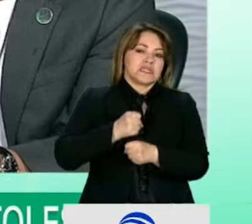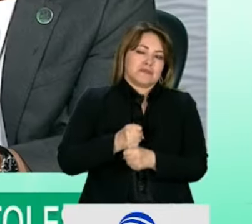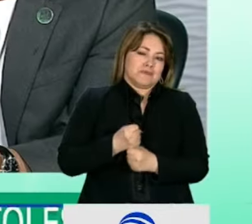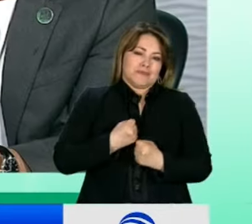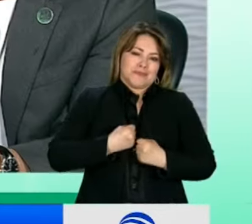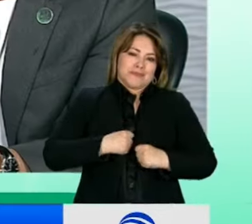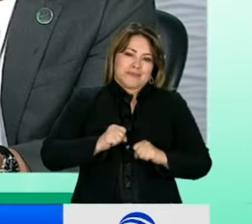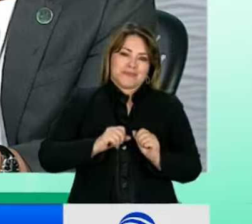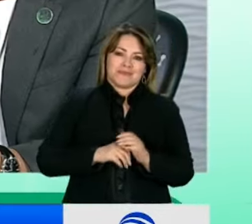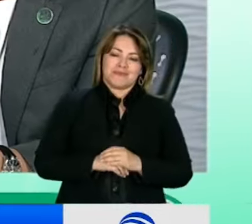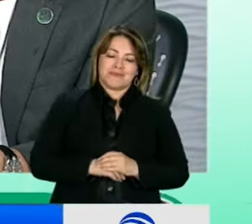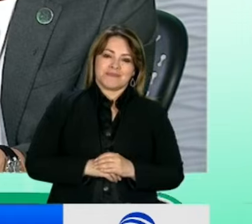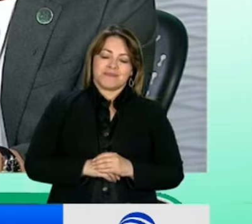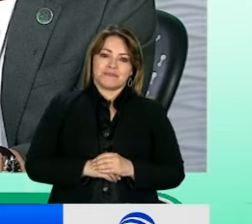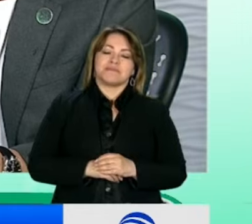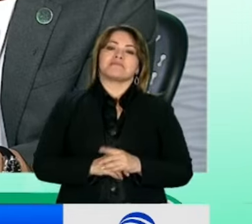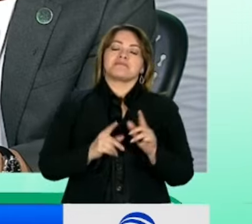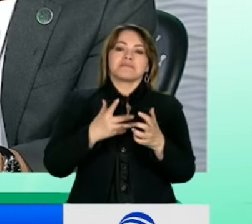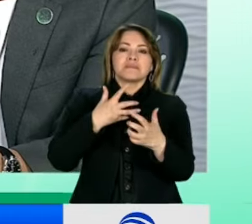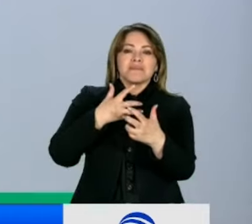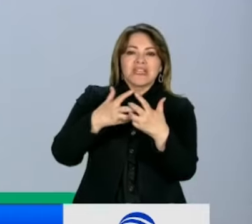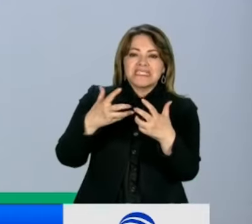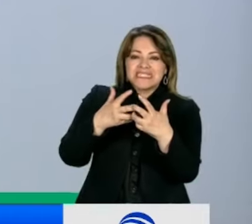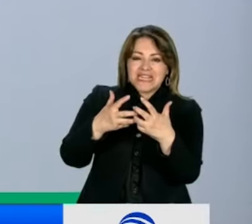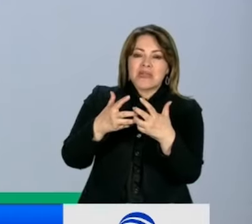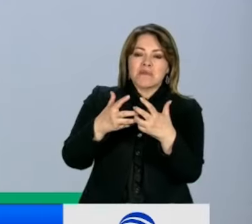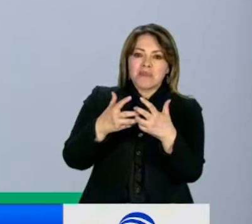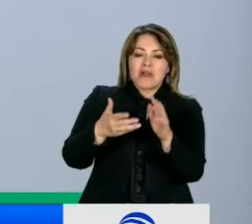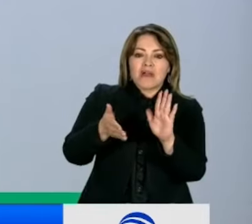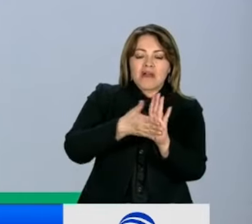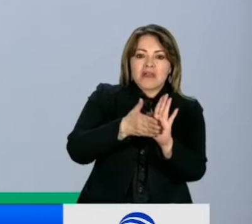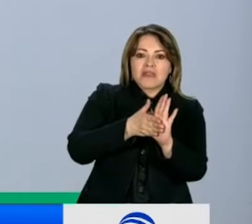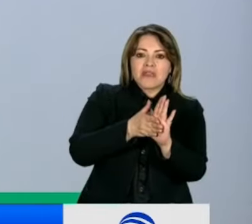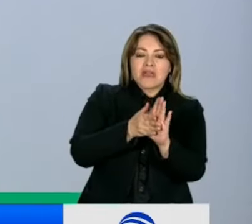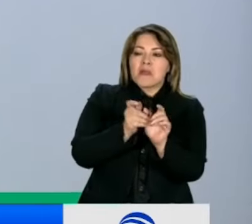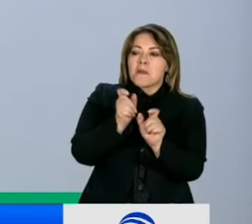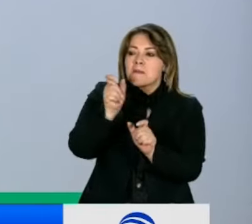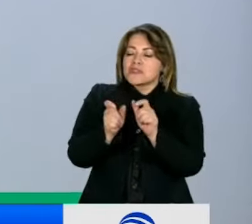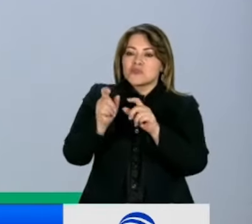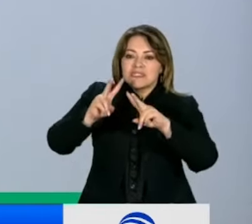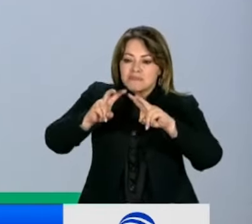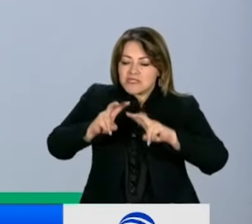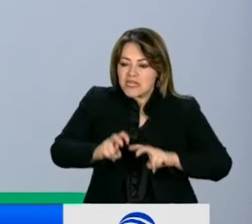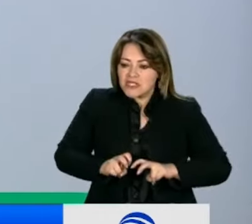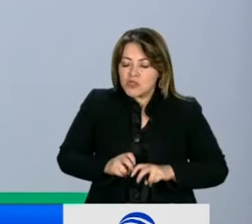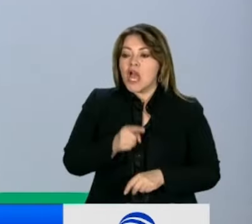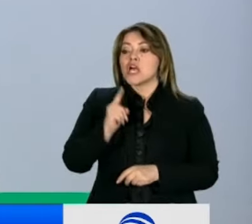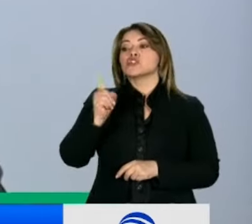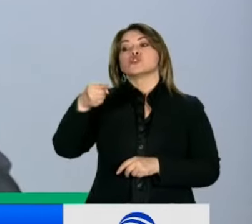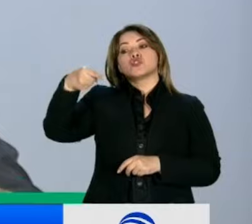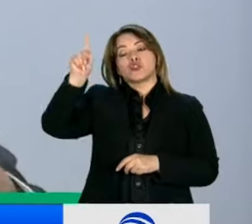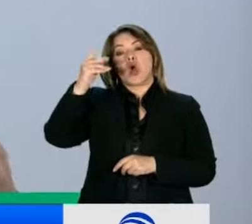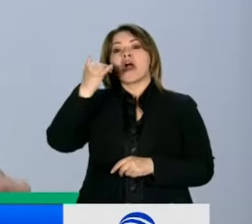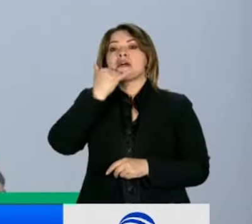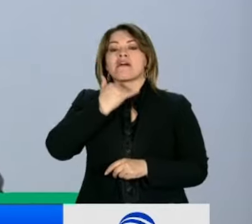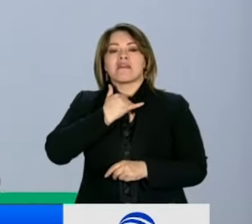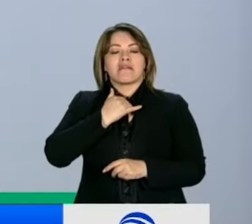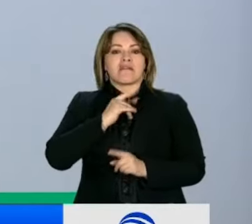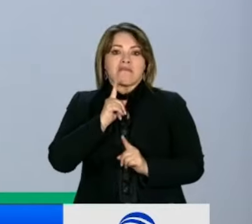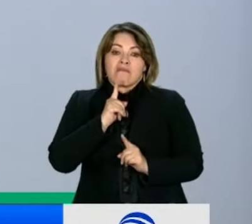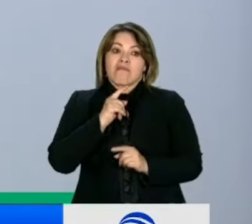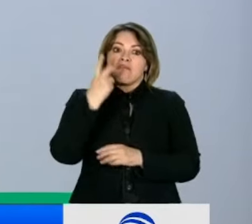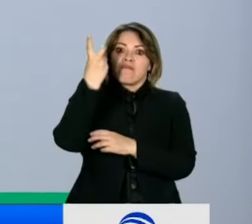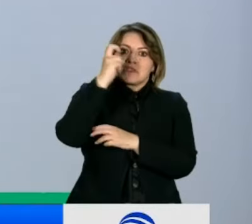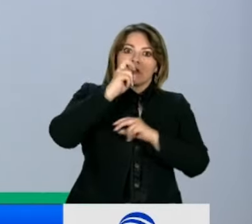sistema los errores a las personas que están siendo investigadas. Es decir, si la fiscalía se demoró tanto tiempo